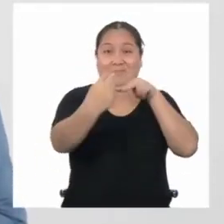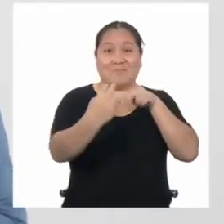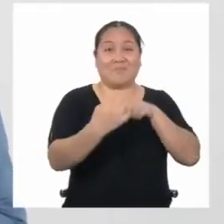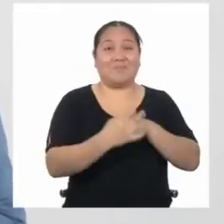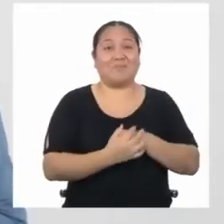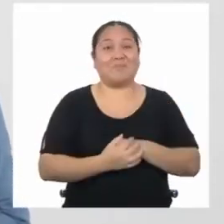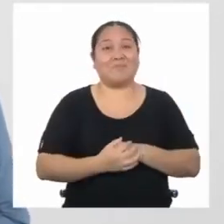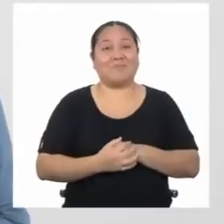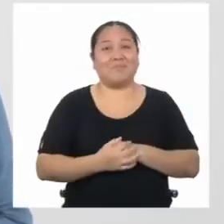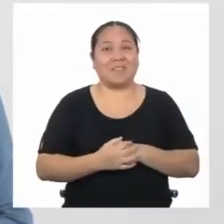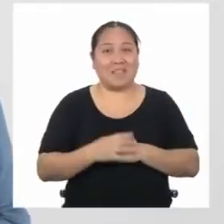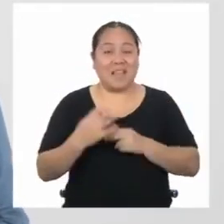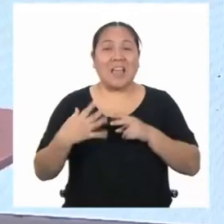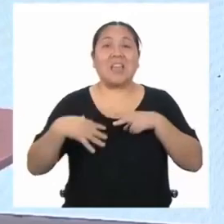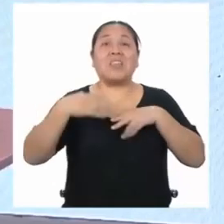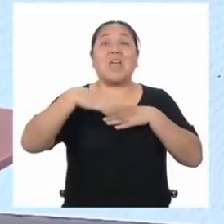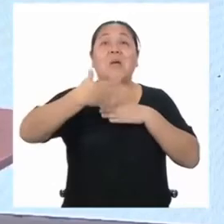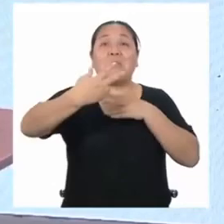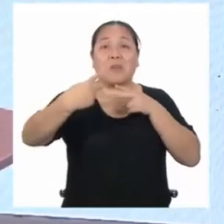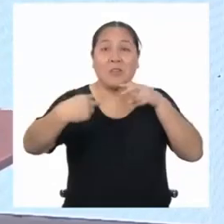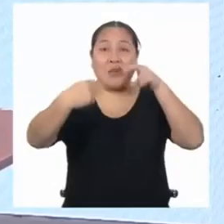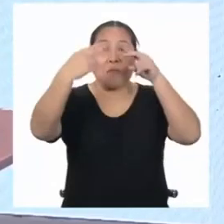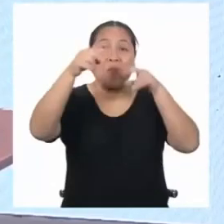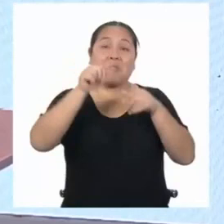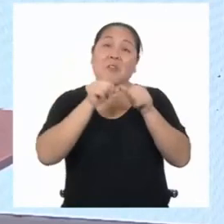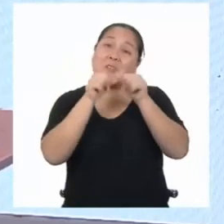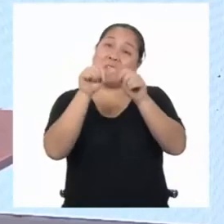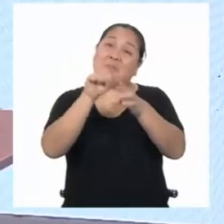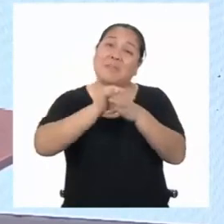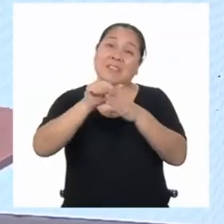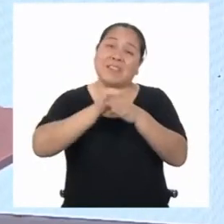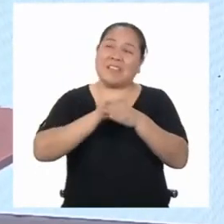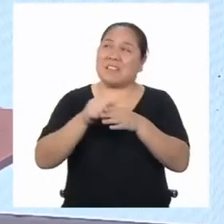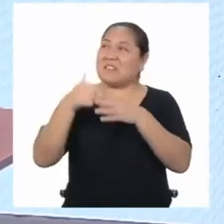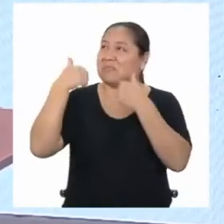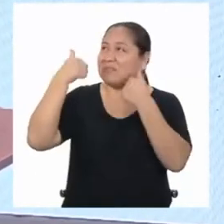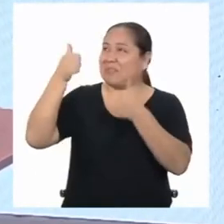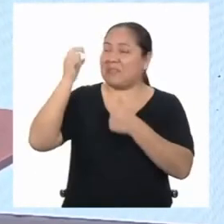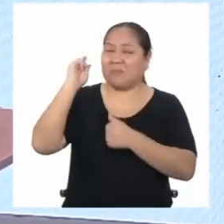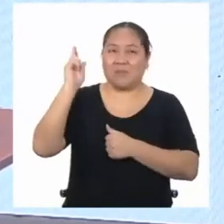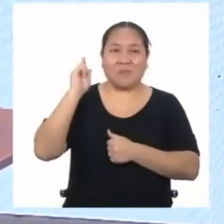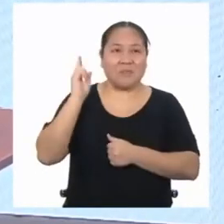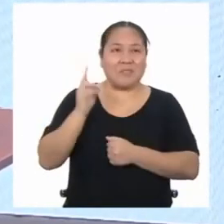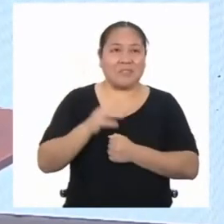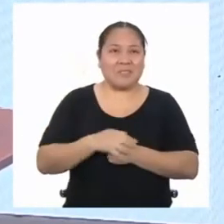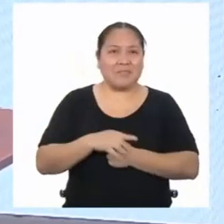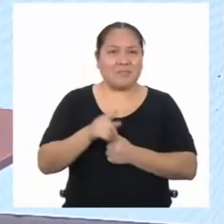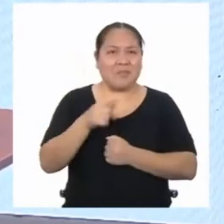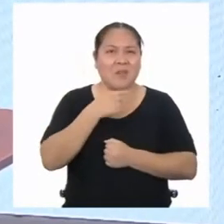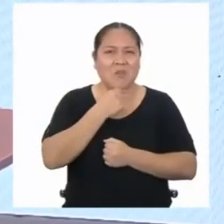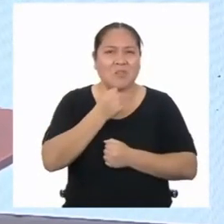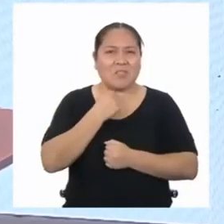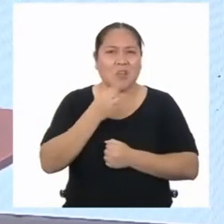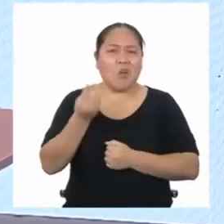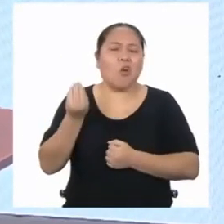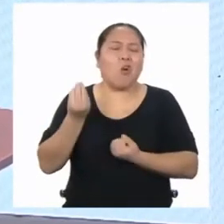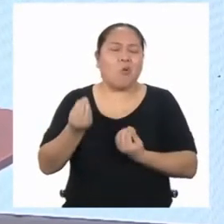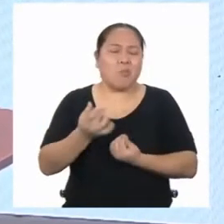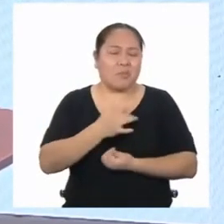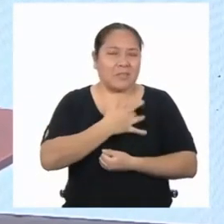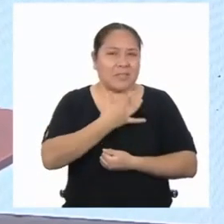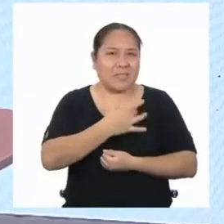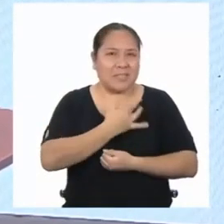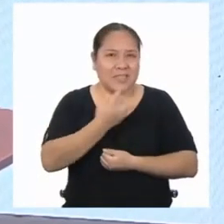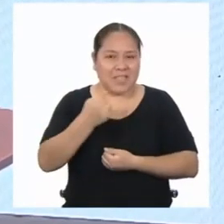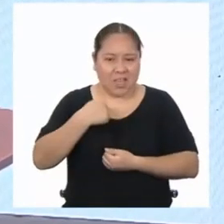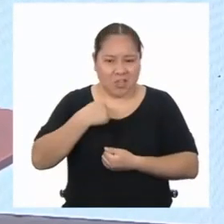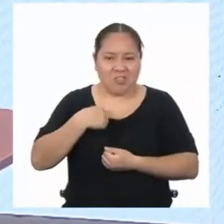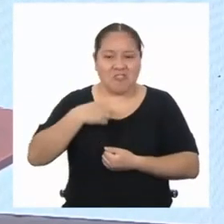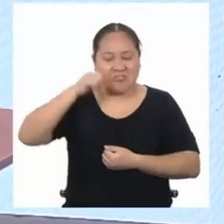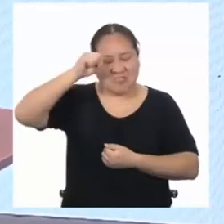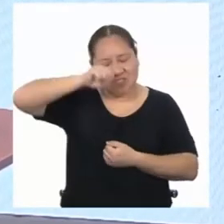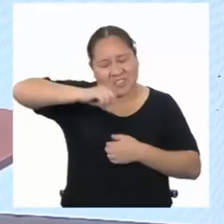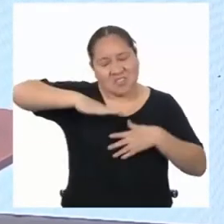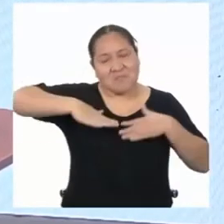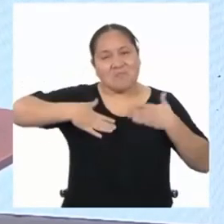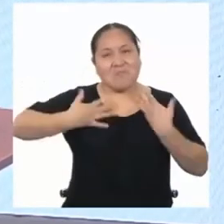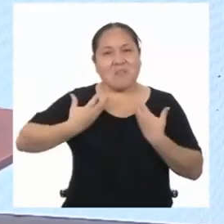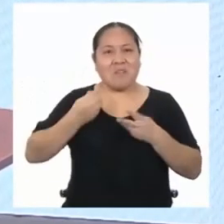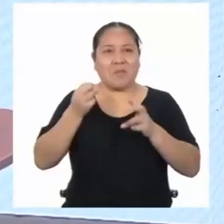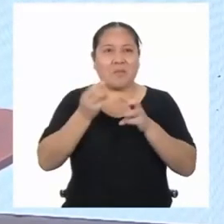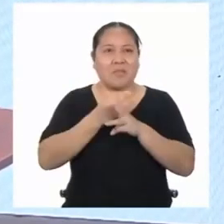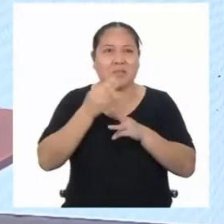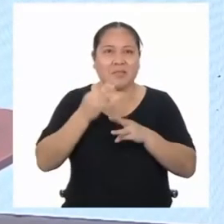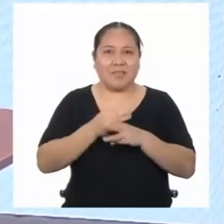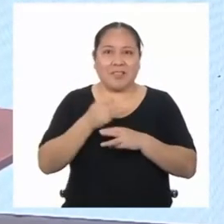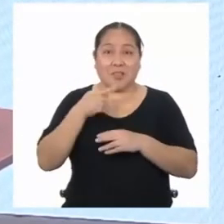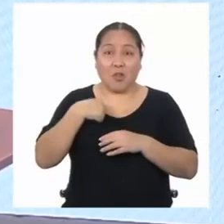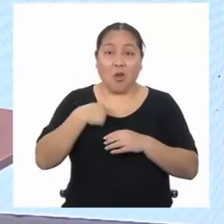y practiquen. Lo máximo, la profesora. Me encanta cómo me hace sentir que soy una capa en matemática, y que al menos